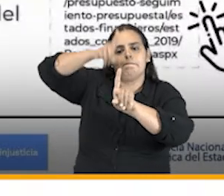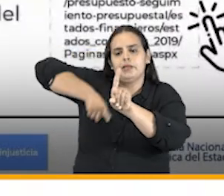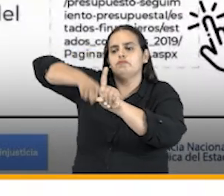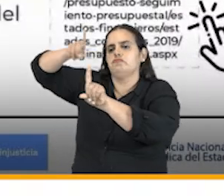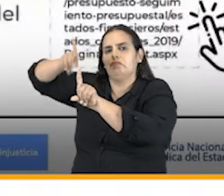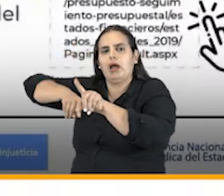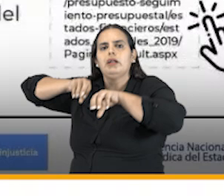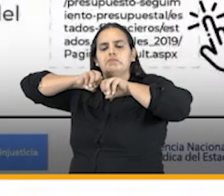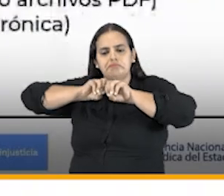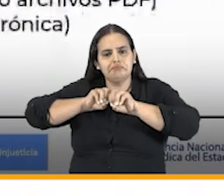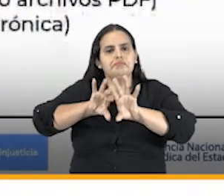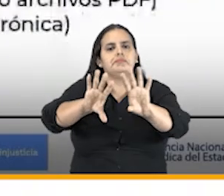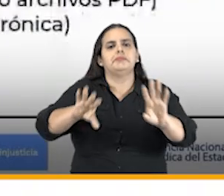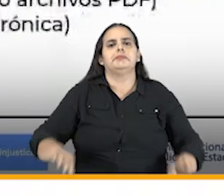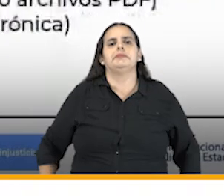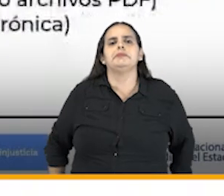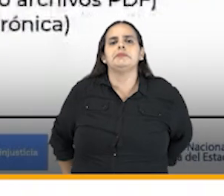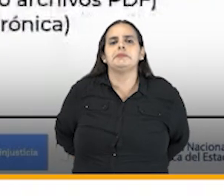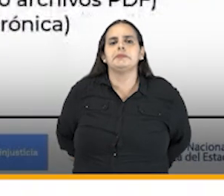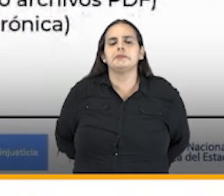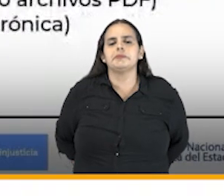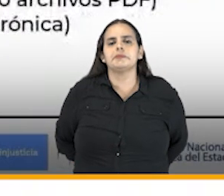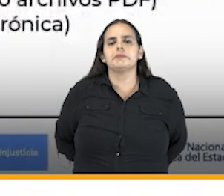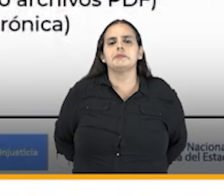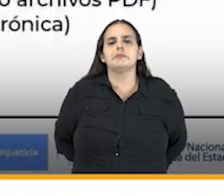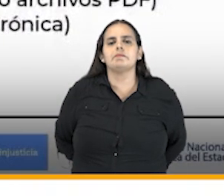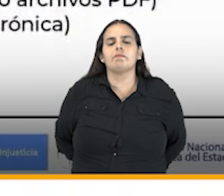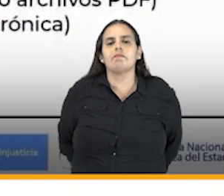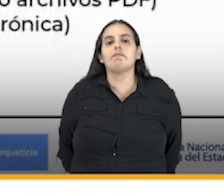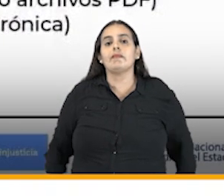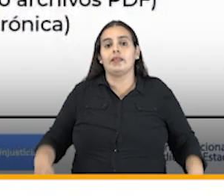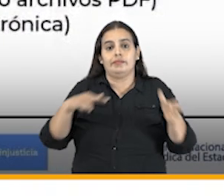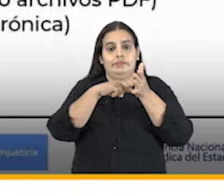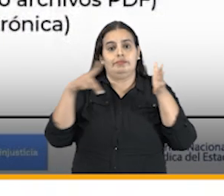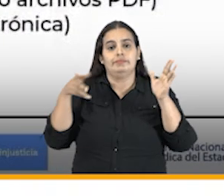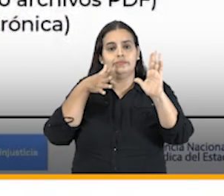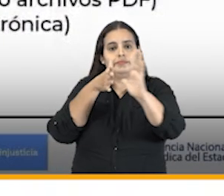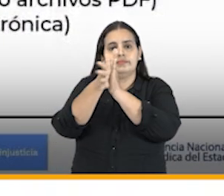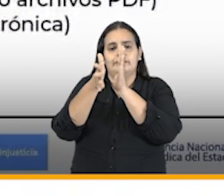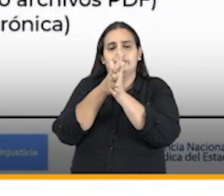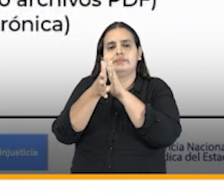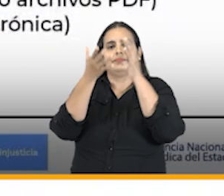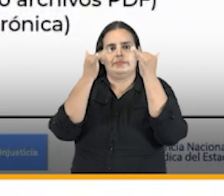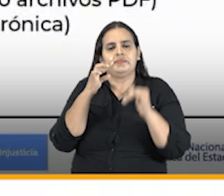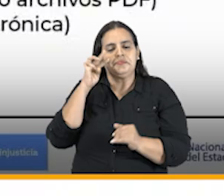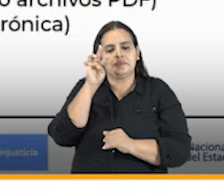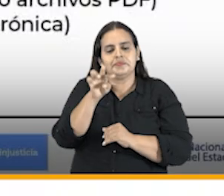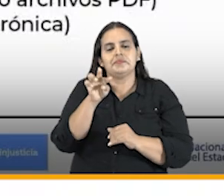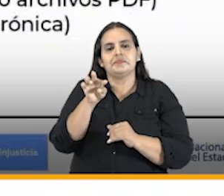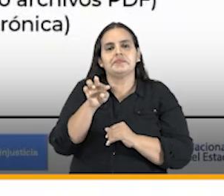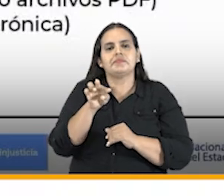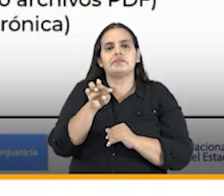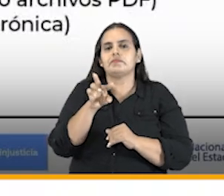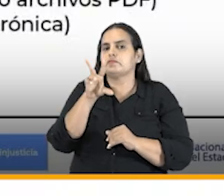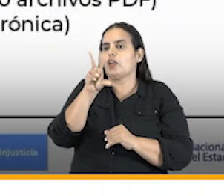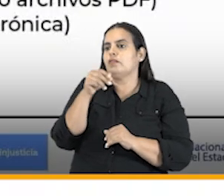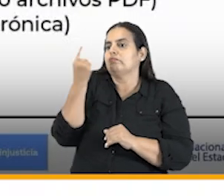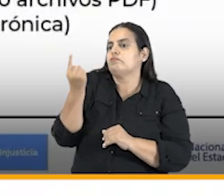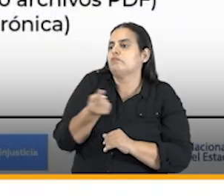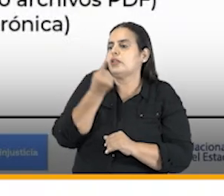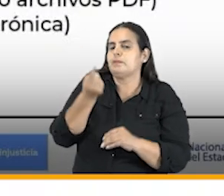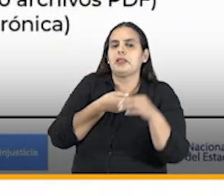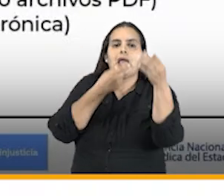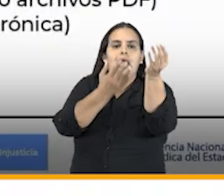requeridas bien en cuanto a tecnologías de la información la agencia no solamente